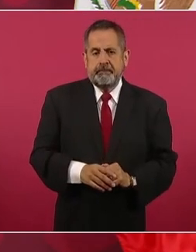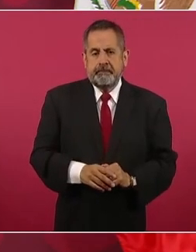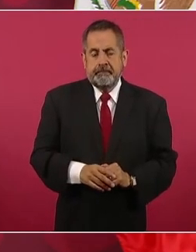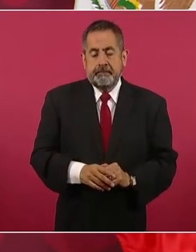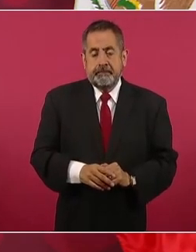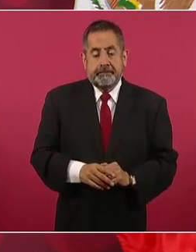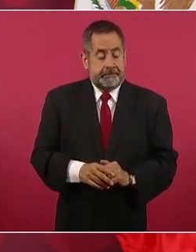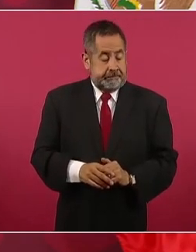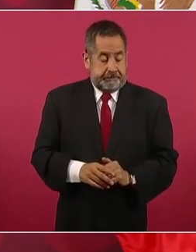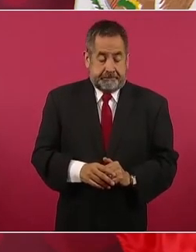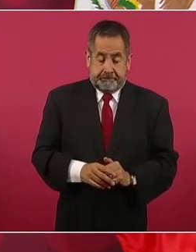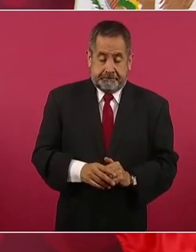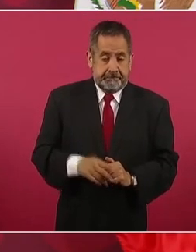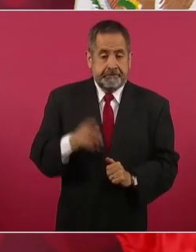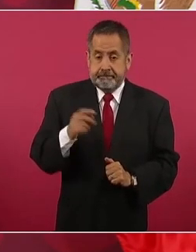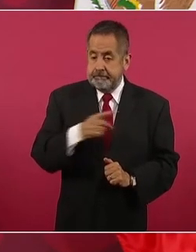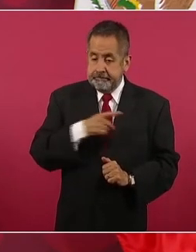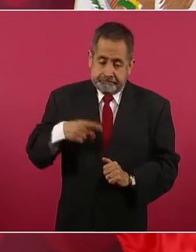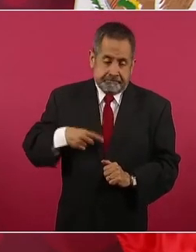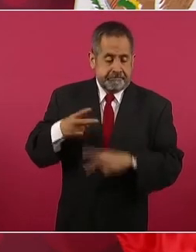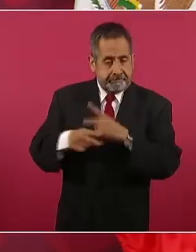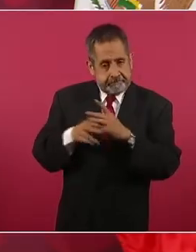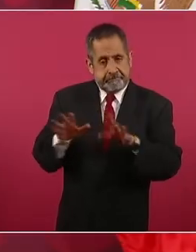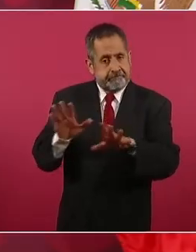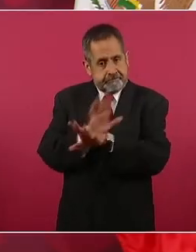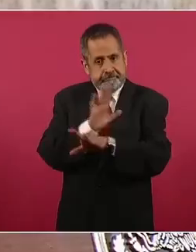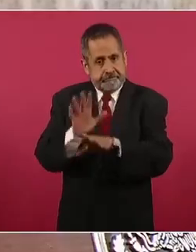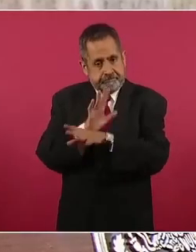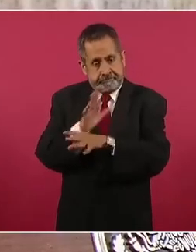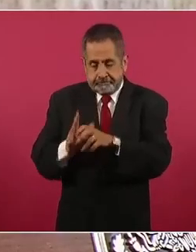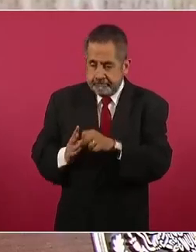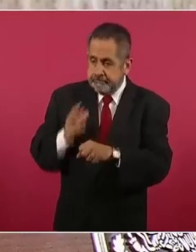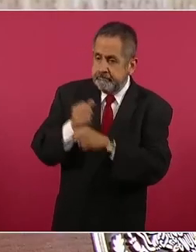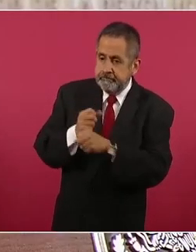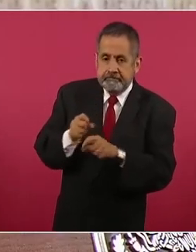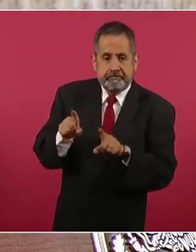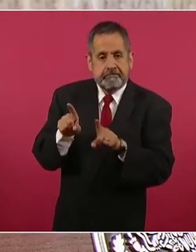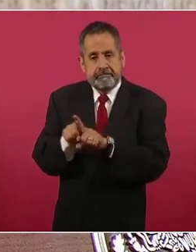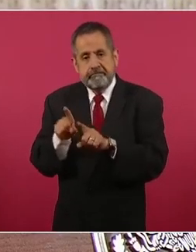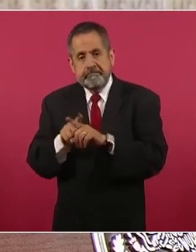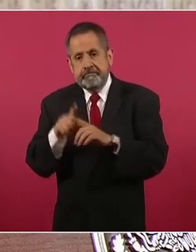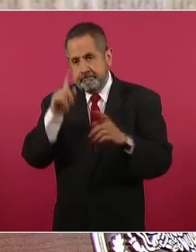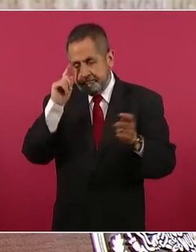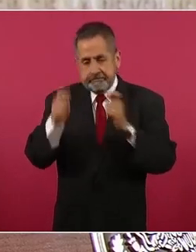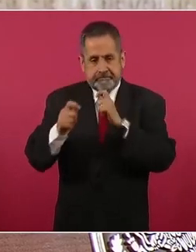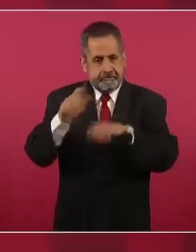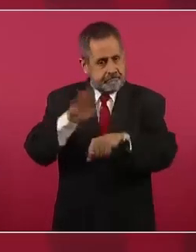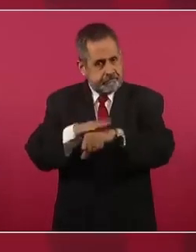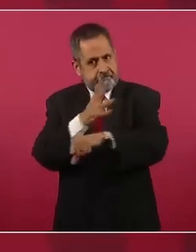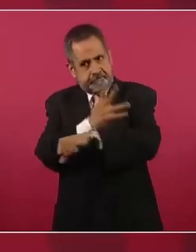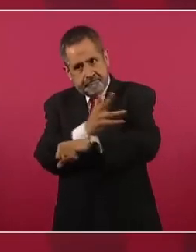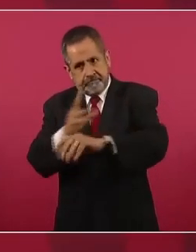Tienen que Llevarnos A La transparencia